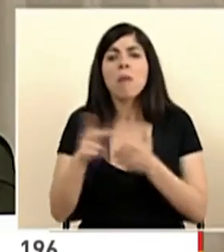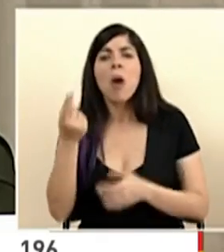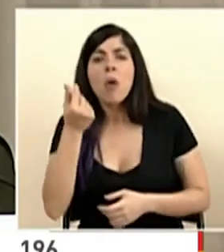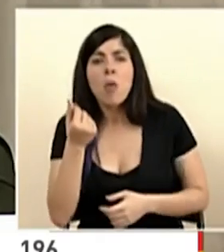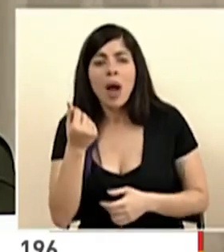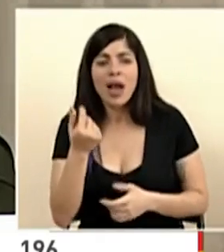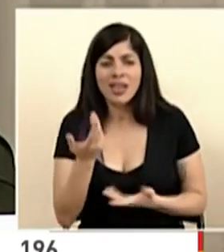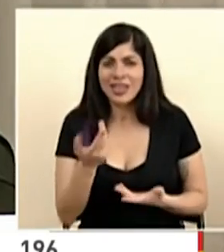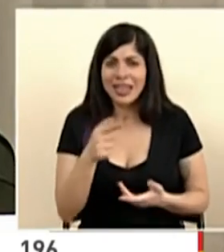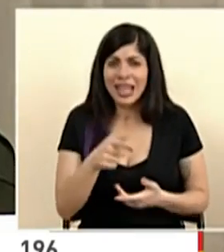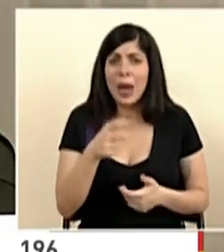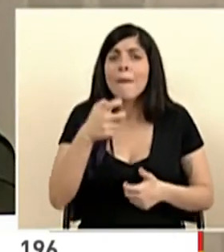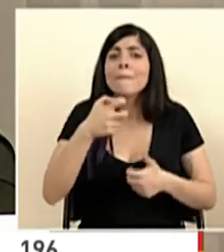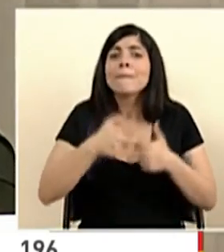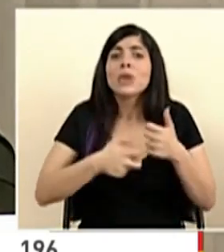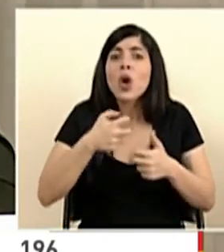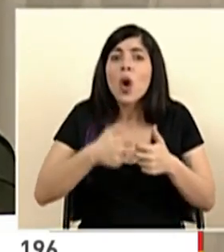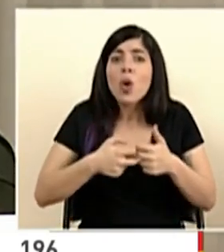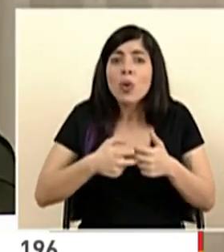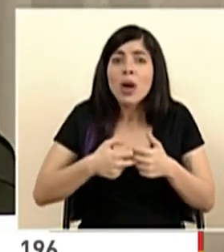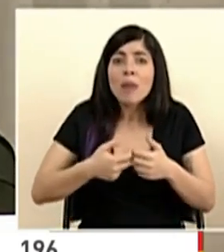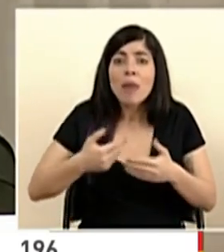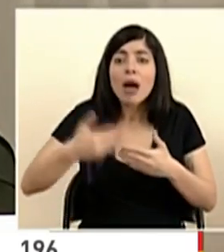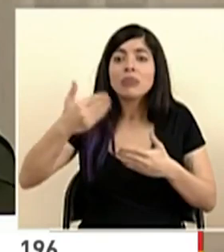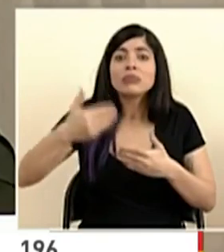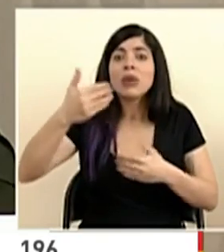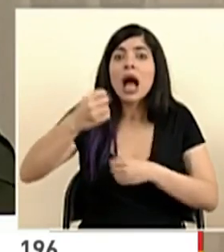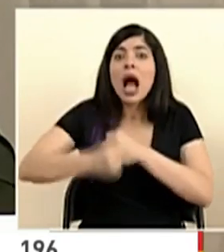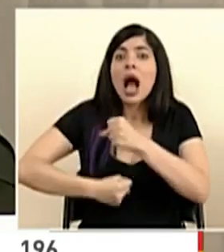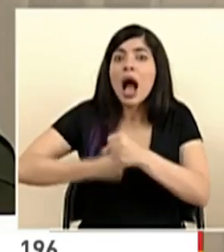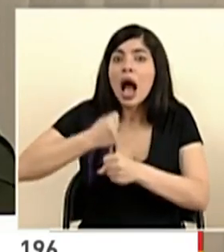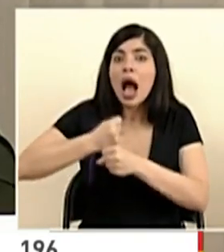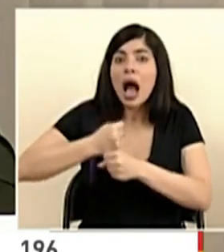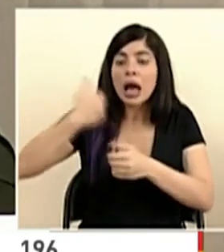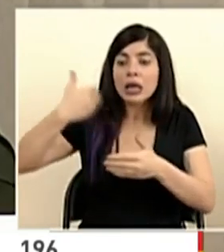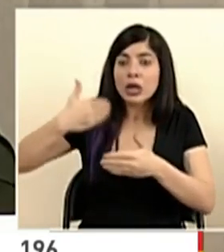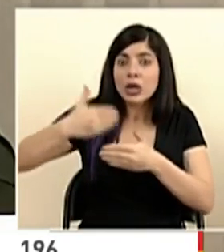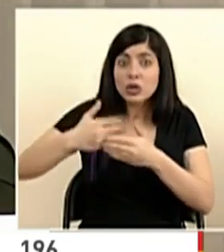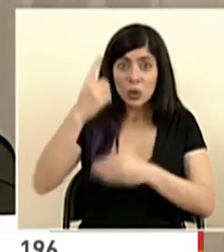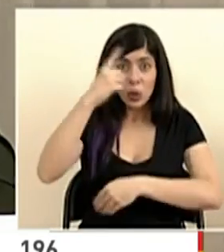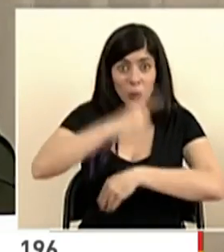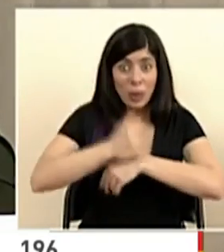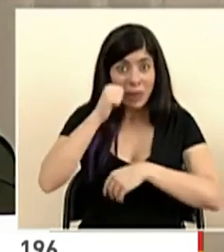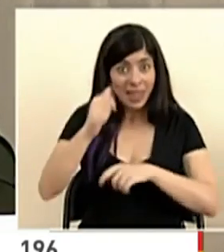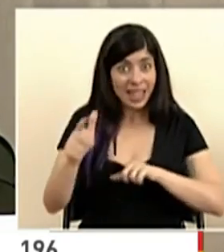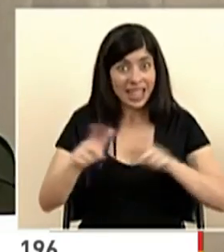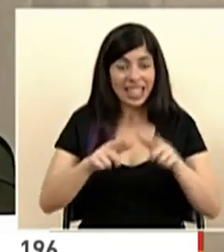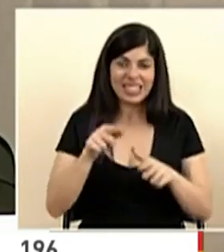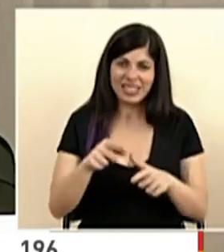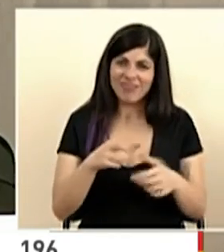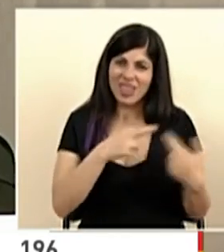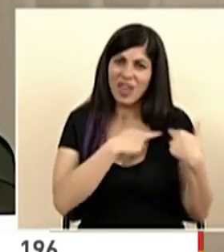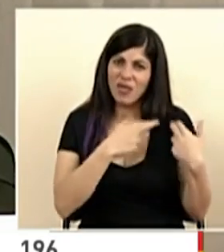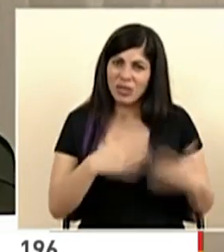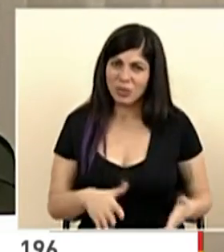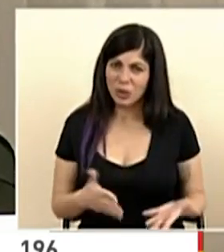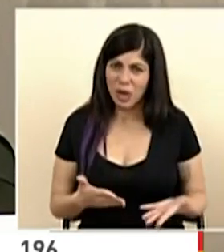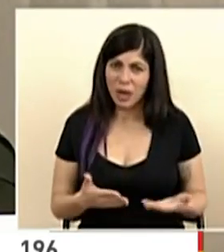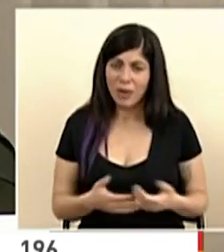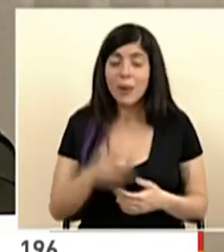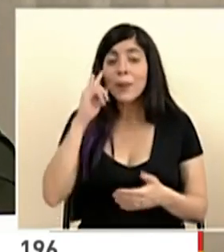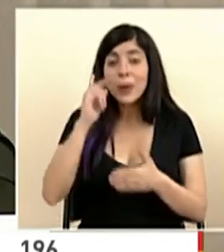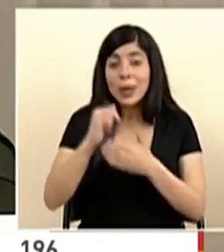cuando esta es una problemática que es de varios años de hacerlo de día para otro sería irresponsable casualmente